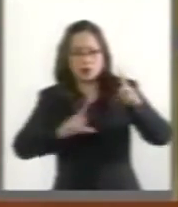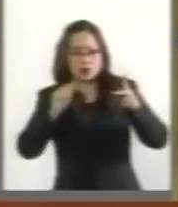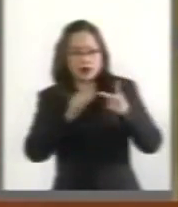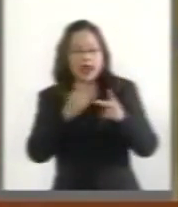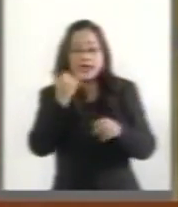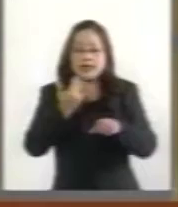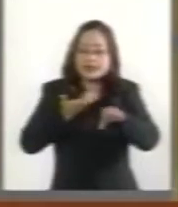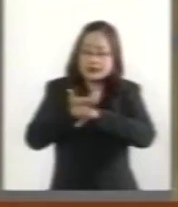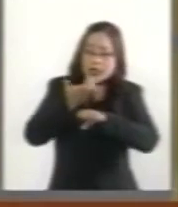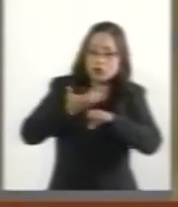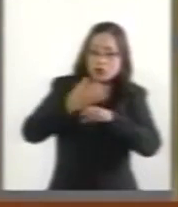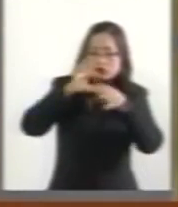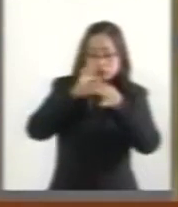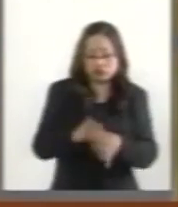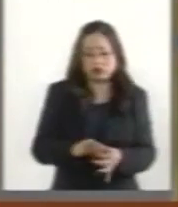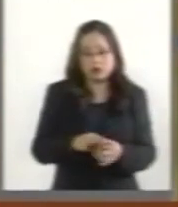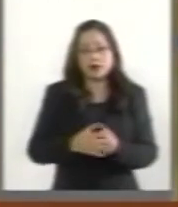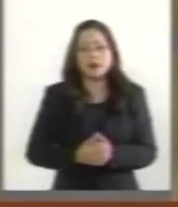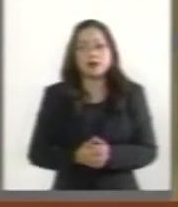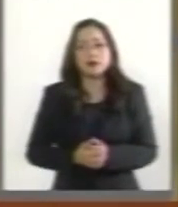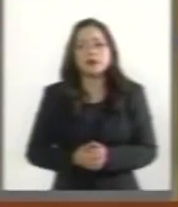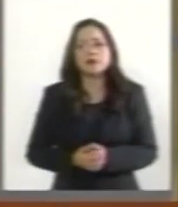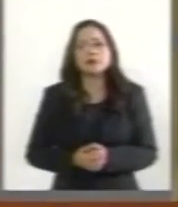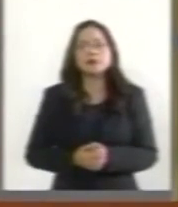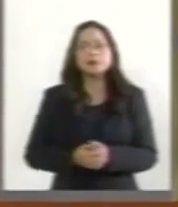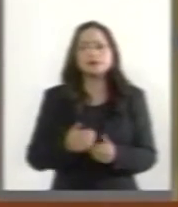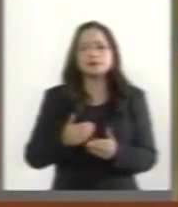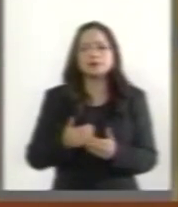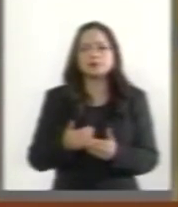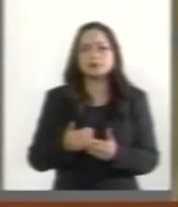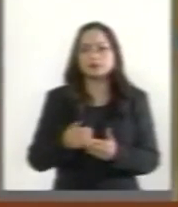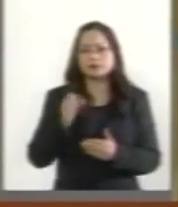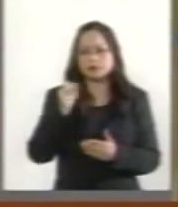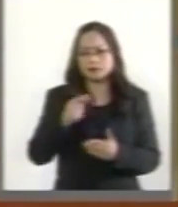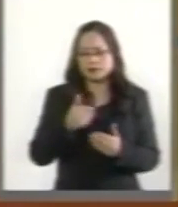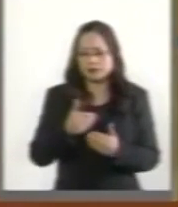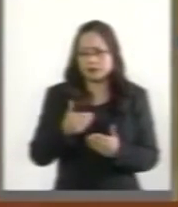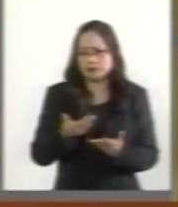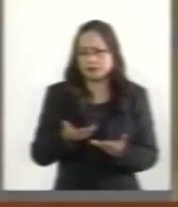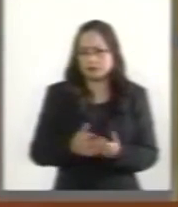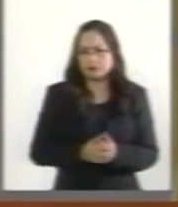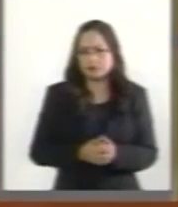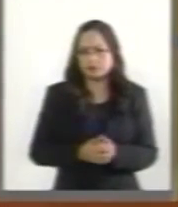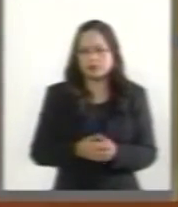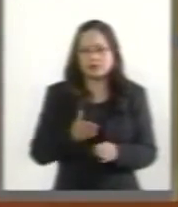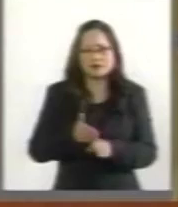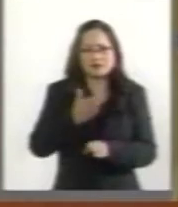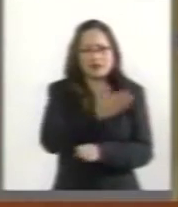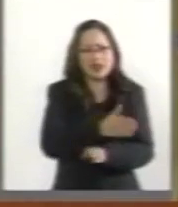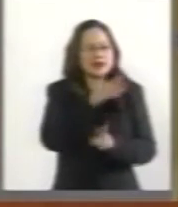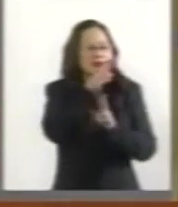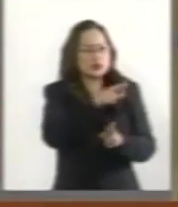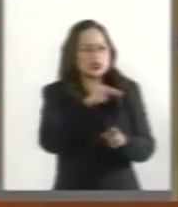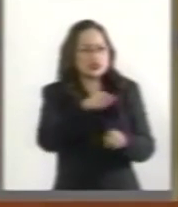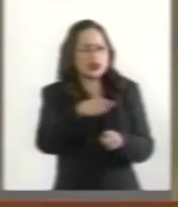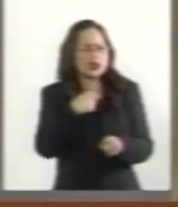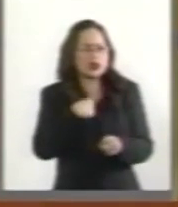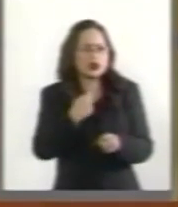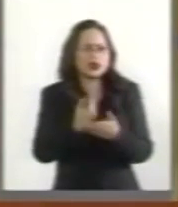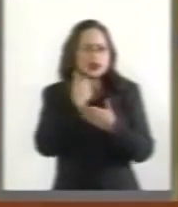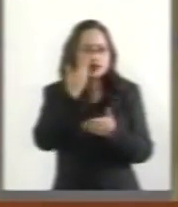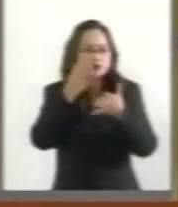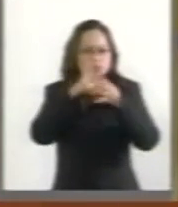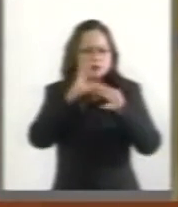disposiciones tan importantes. Y antes de pasar a la siguiente pregunta, en la anterior respuesta mencioné a mis